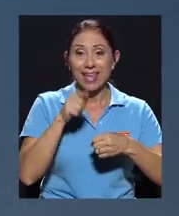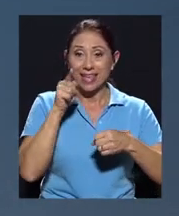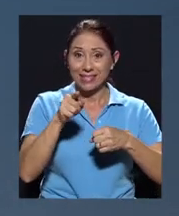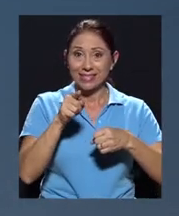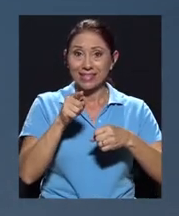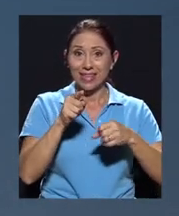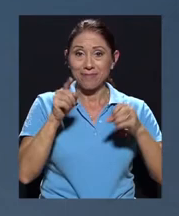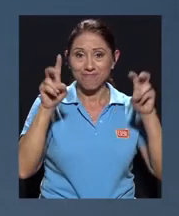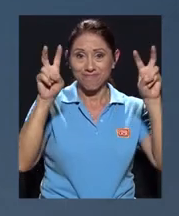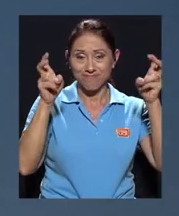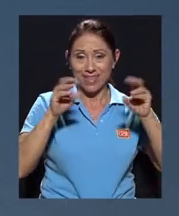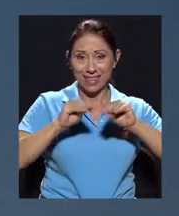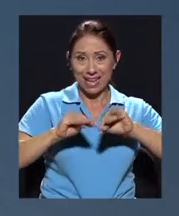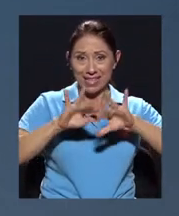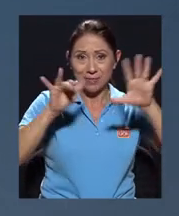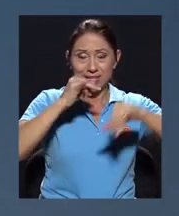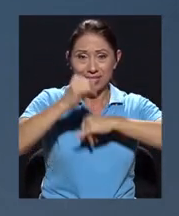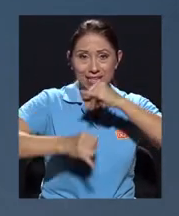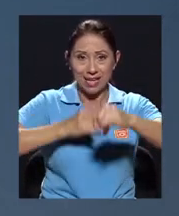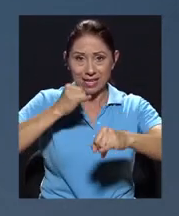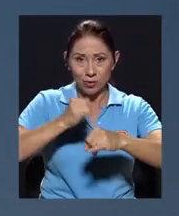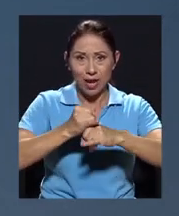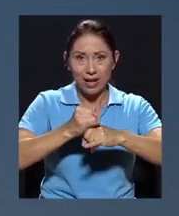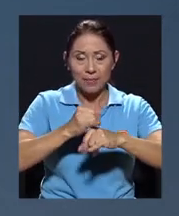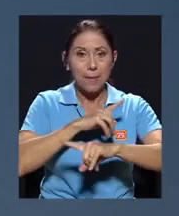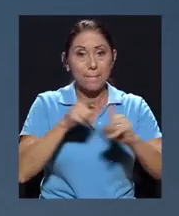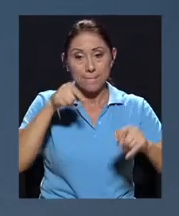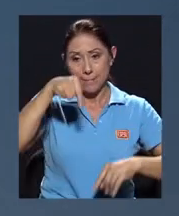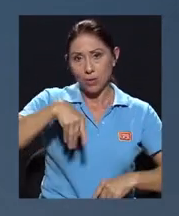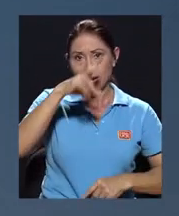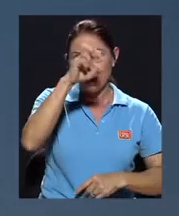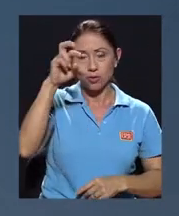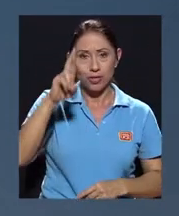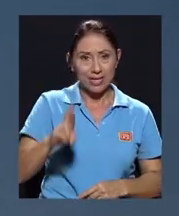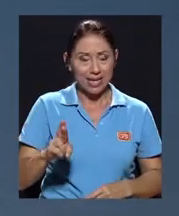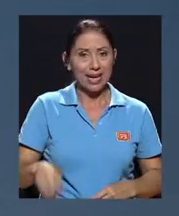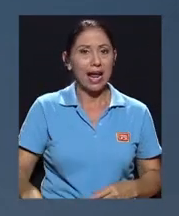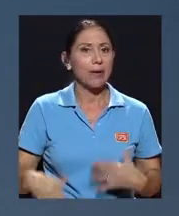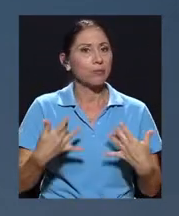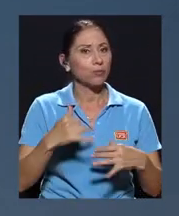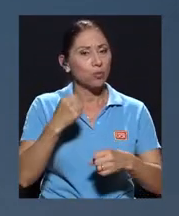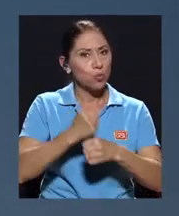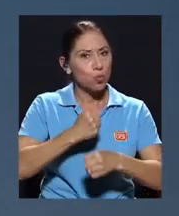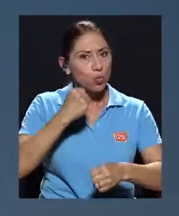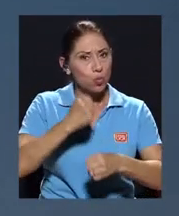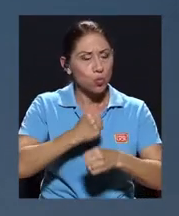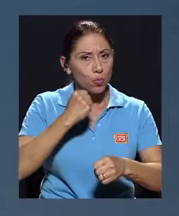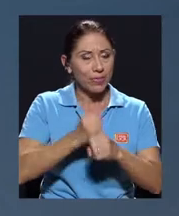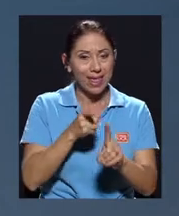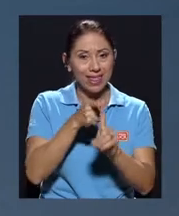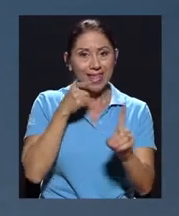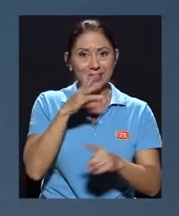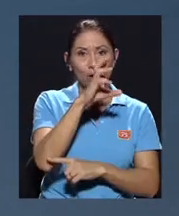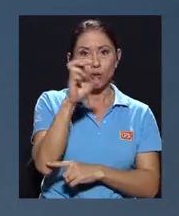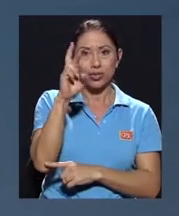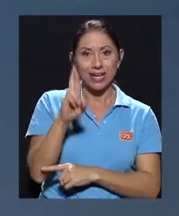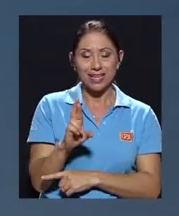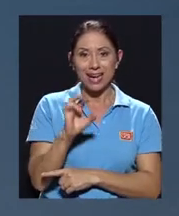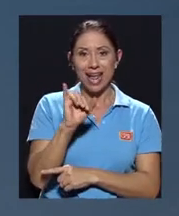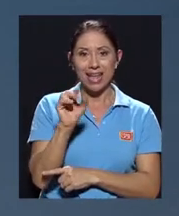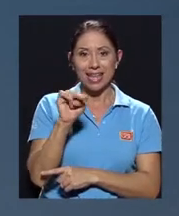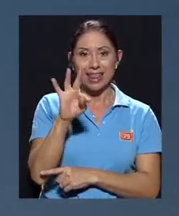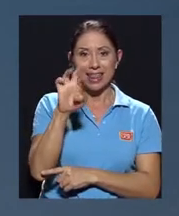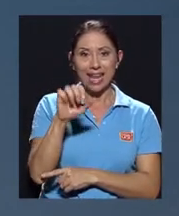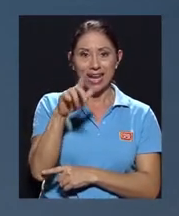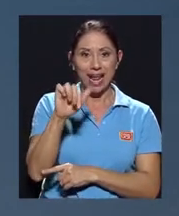Internacional, pero que acá en Costa Rica tiene un potente trabajo desde Costa Rica Integra. Así que antes de